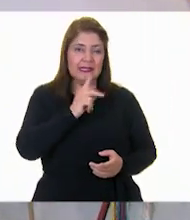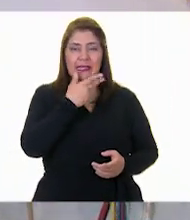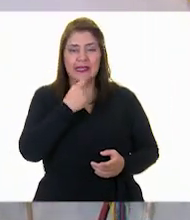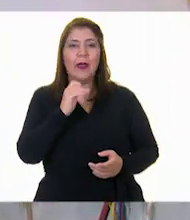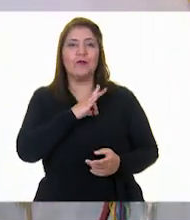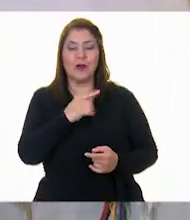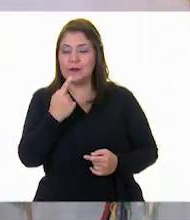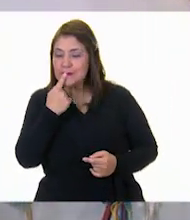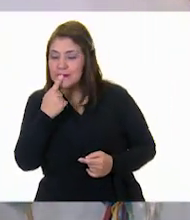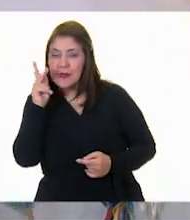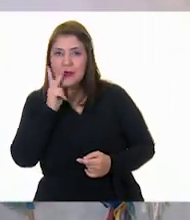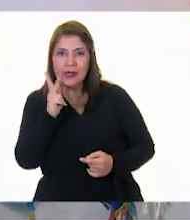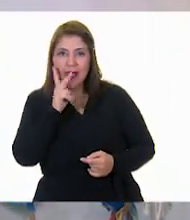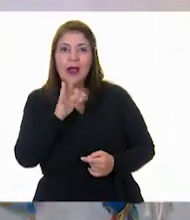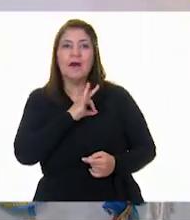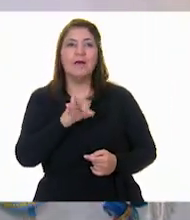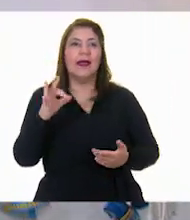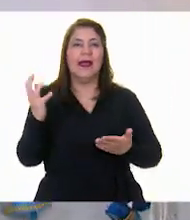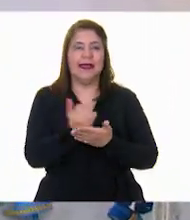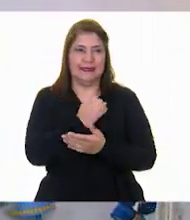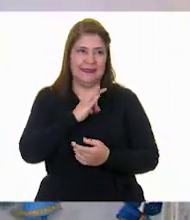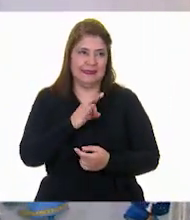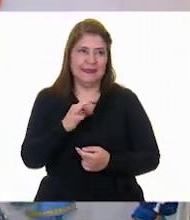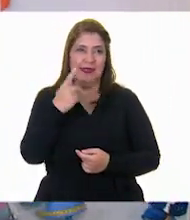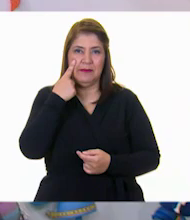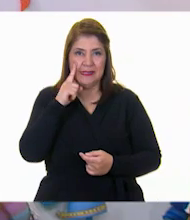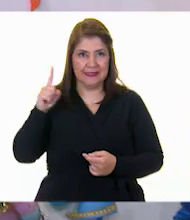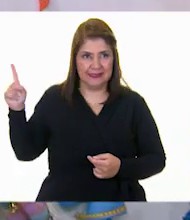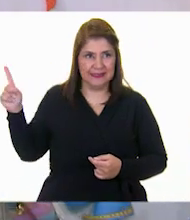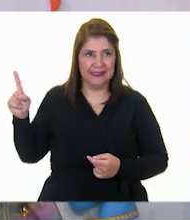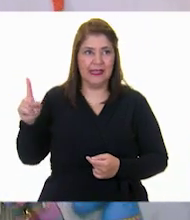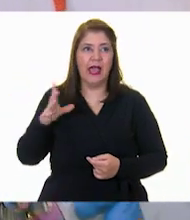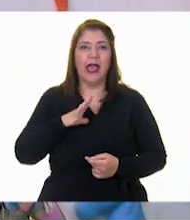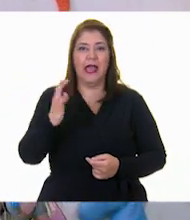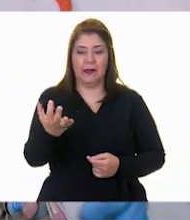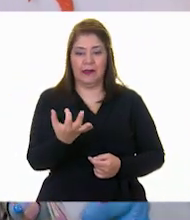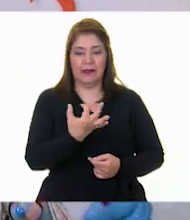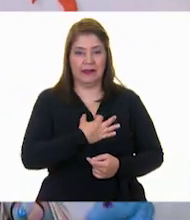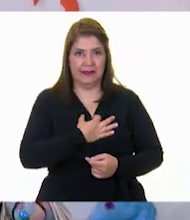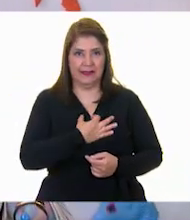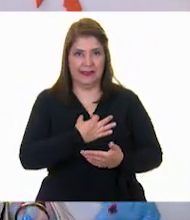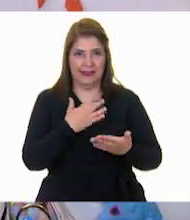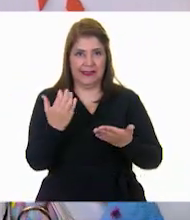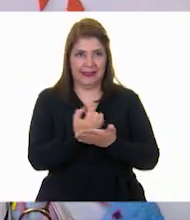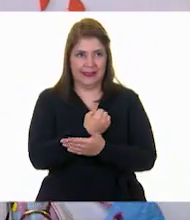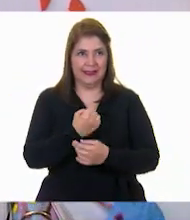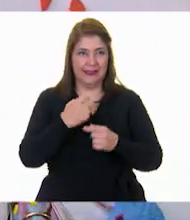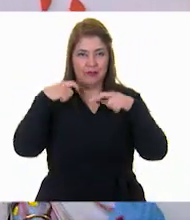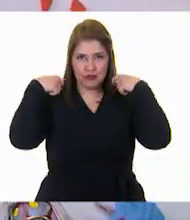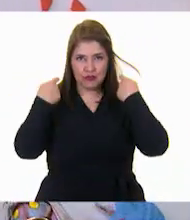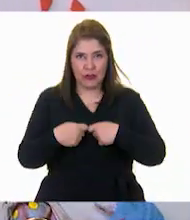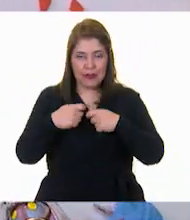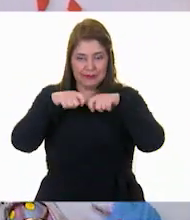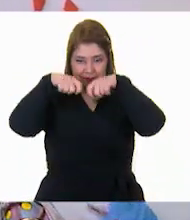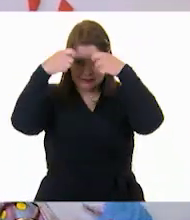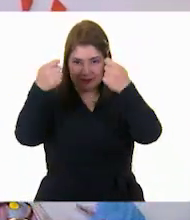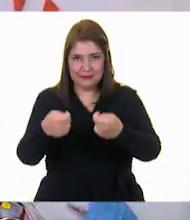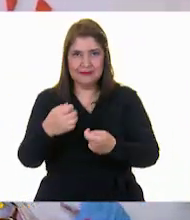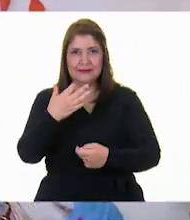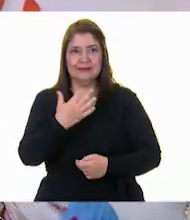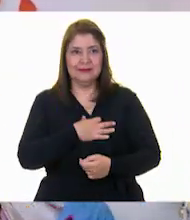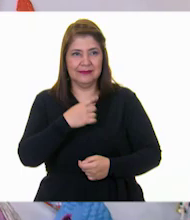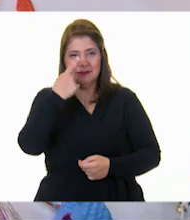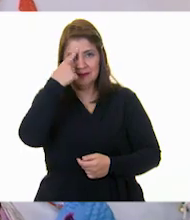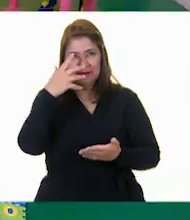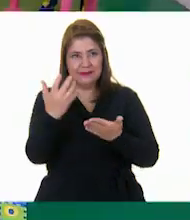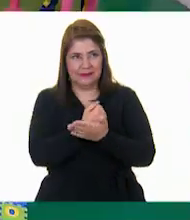probar estos deliciosos refrigerios y aquí tenemos una medalla, una medalla significativa para